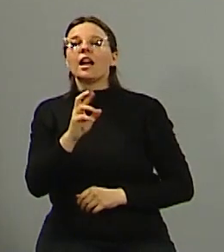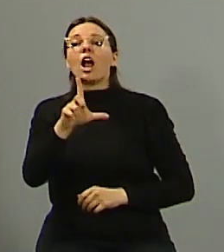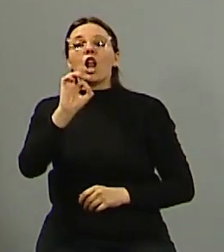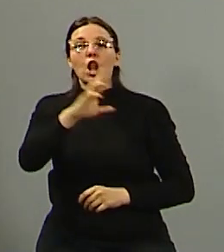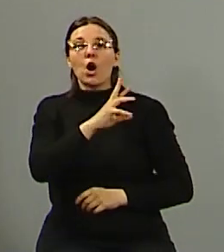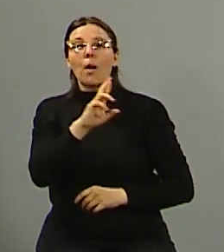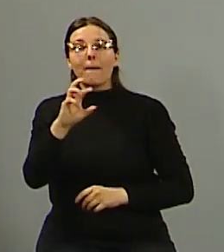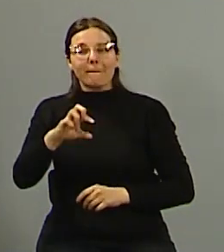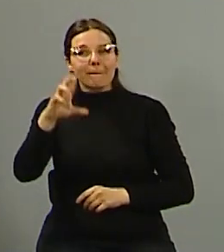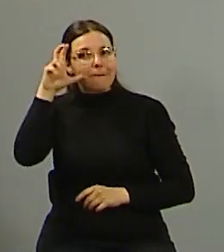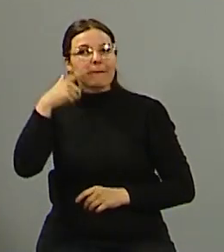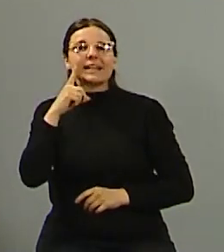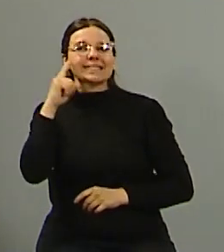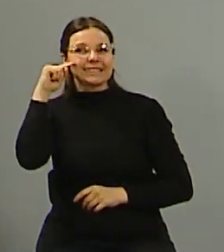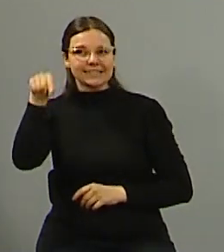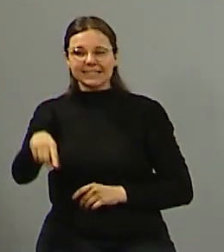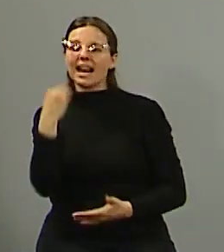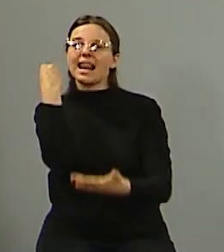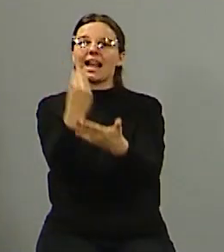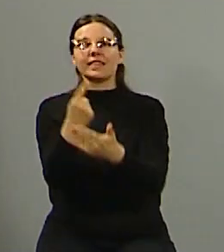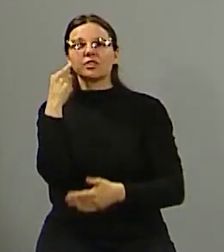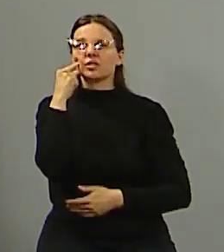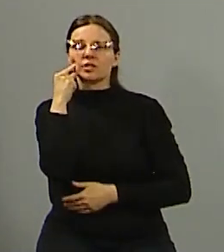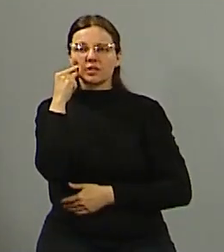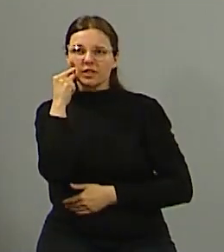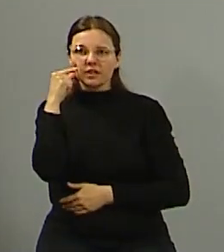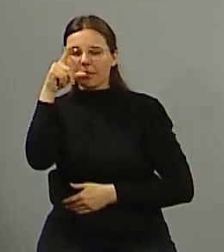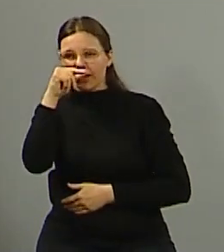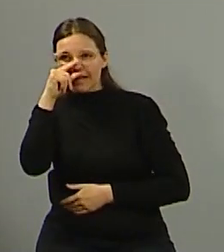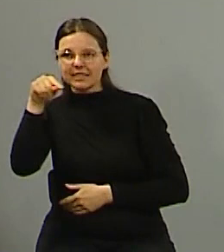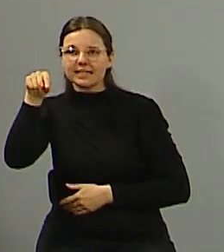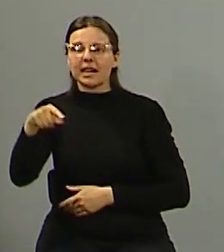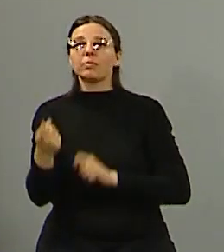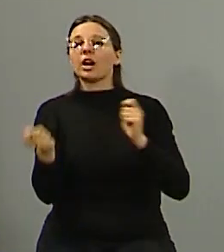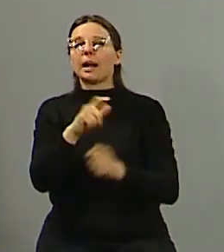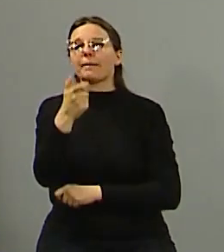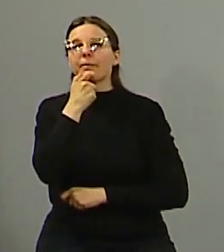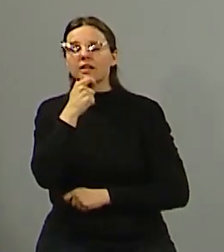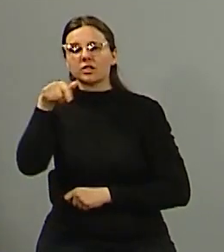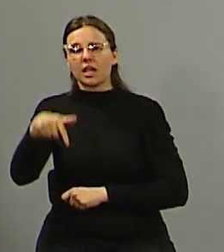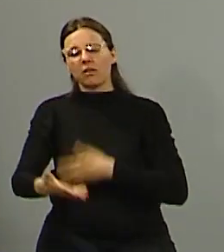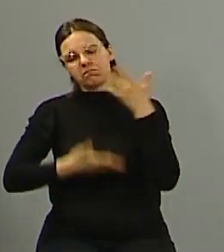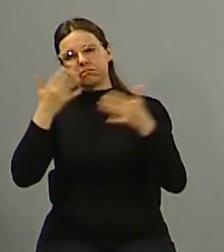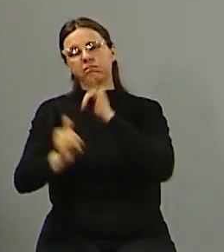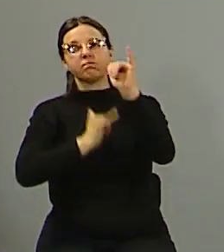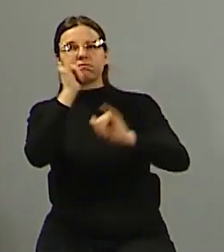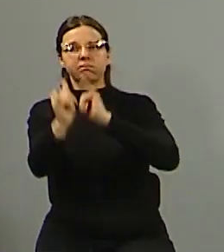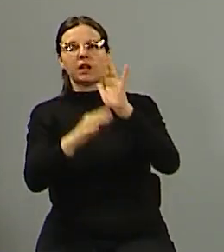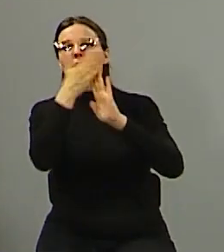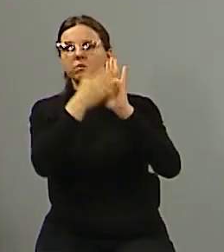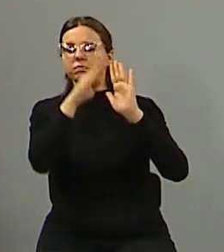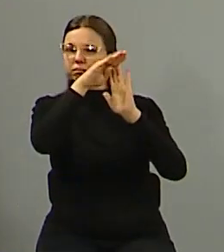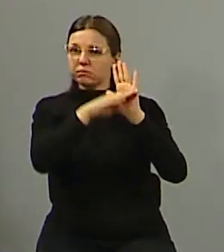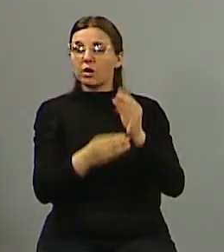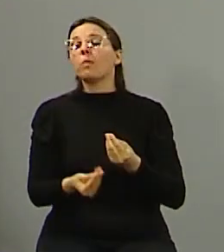candidato intendente del departamento de las heras por cambio a Mendoza hablando con nosotros y sobre todo dándoles a conocer a ustedes cuál es su propuesta de gobierno